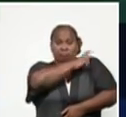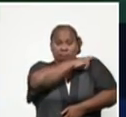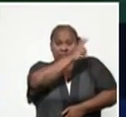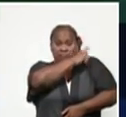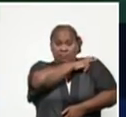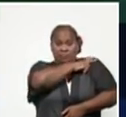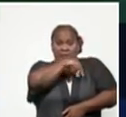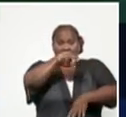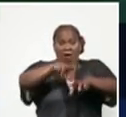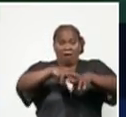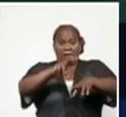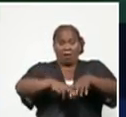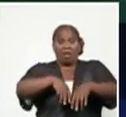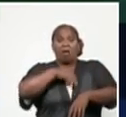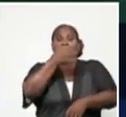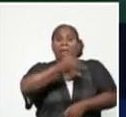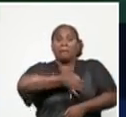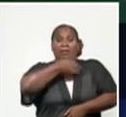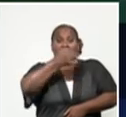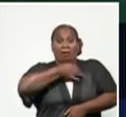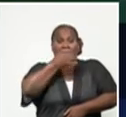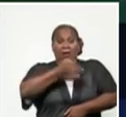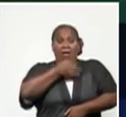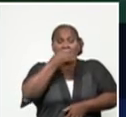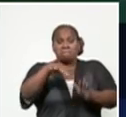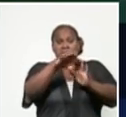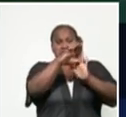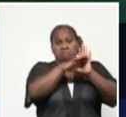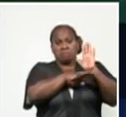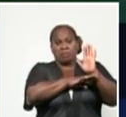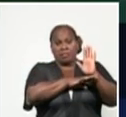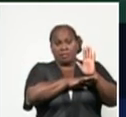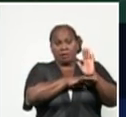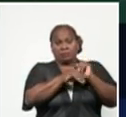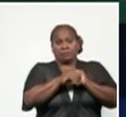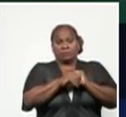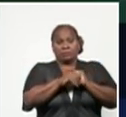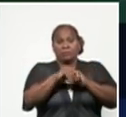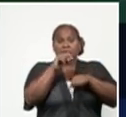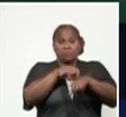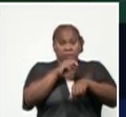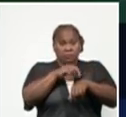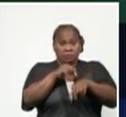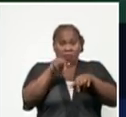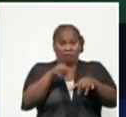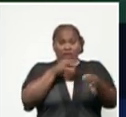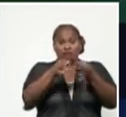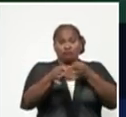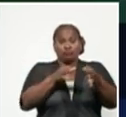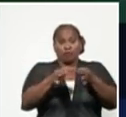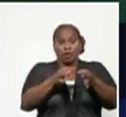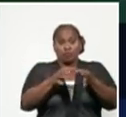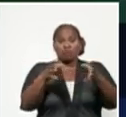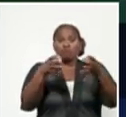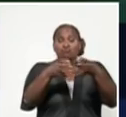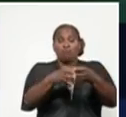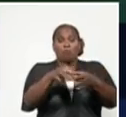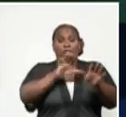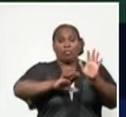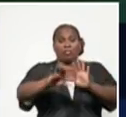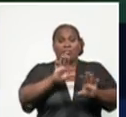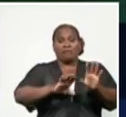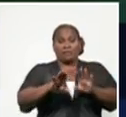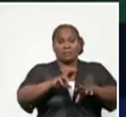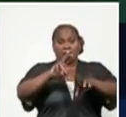informarán sobre estas medidas que se tomarán. En estos momentos está funcionando el Consejo de Defensa de la Capital.